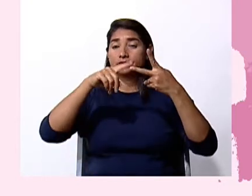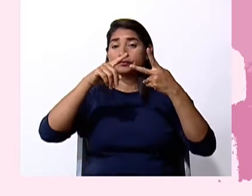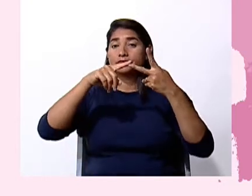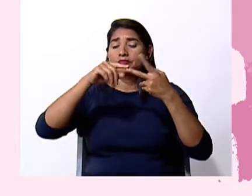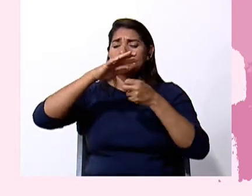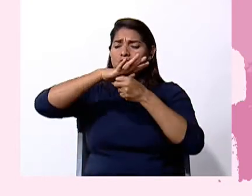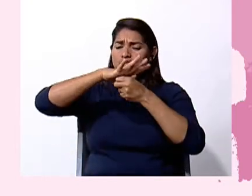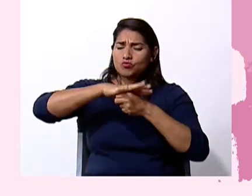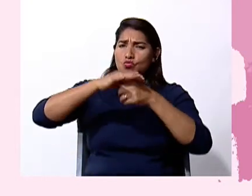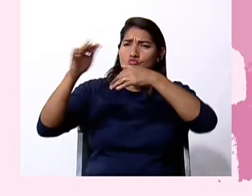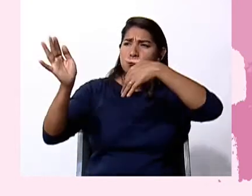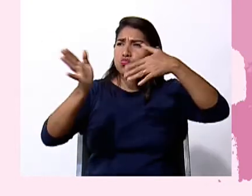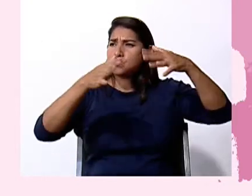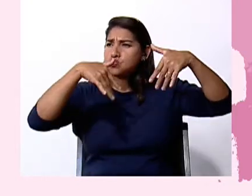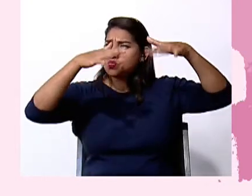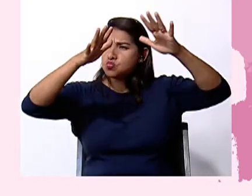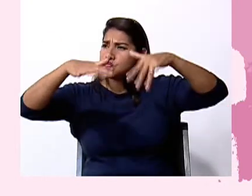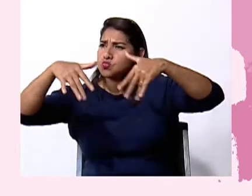la precipitación